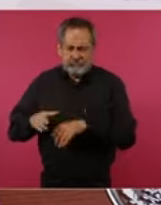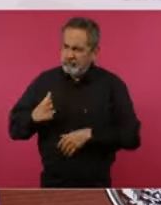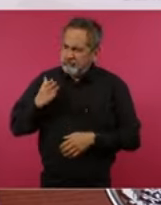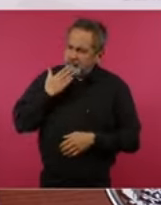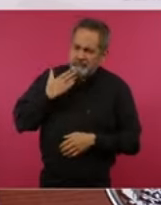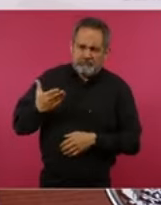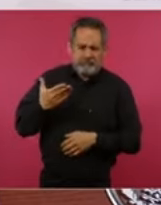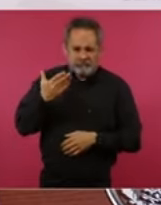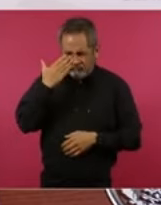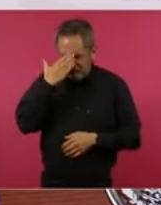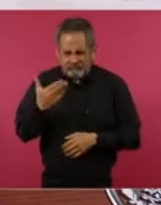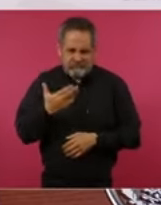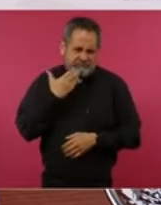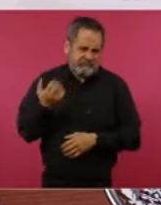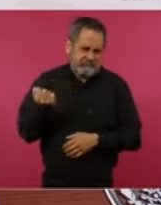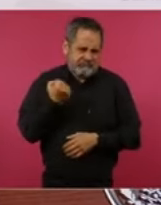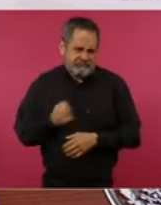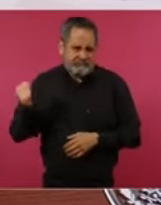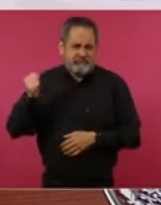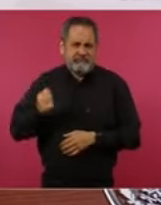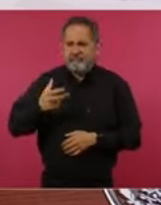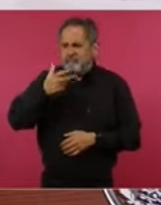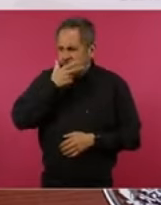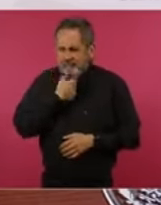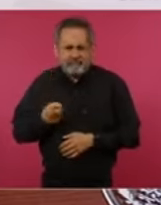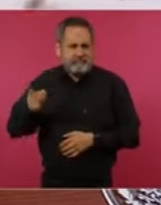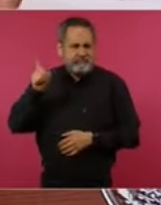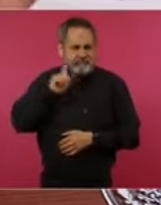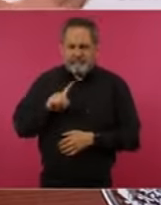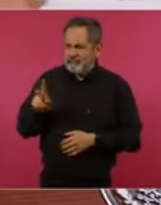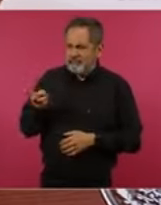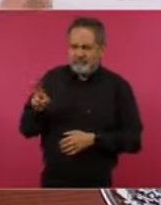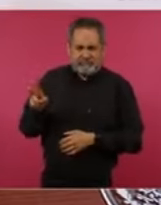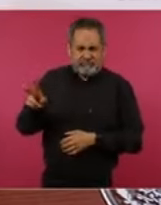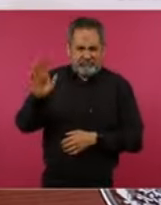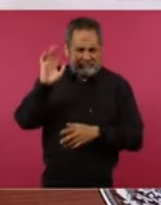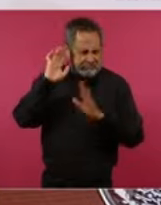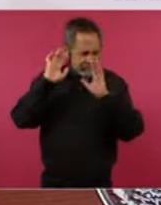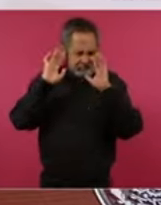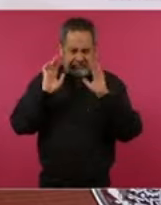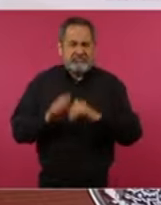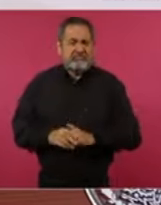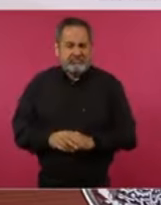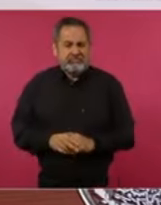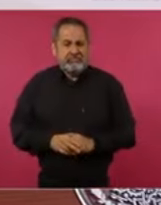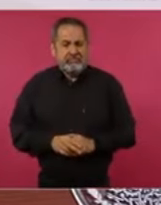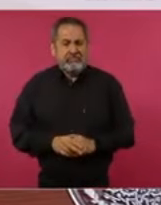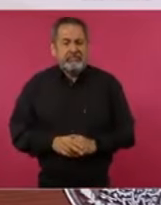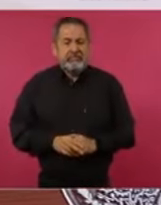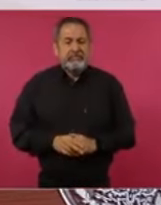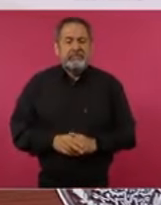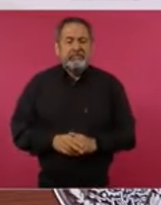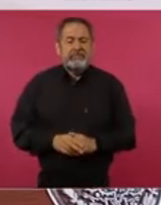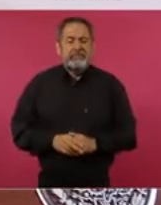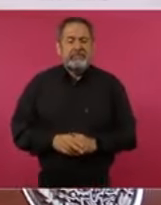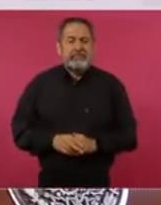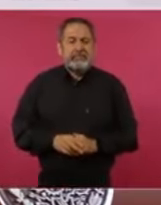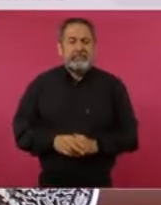mujeres, hombres, y va a tener un